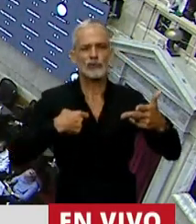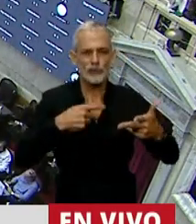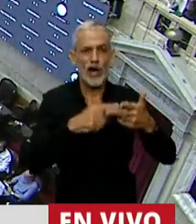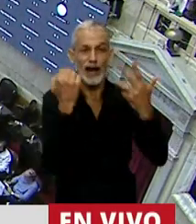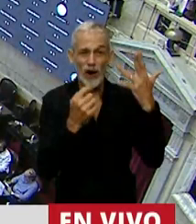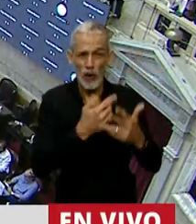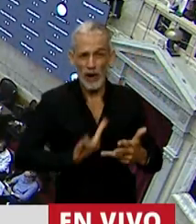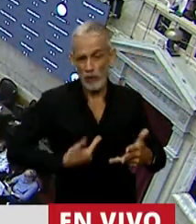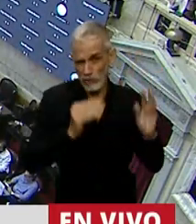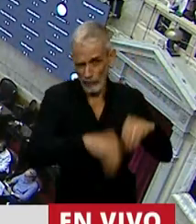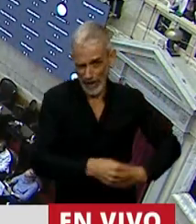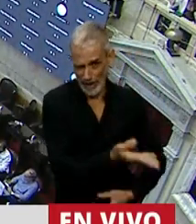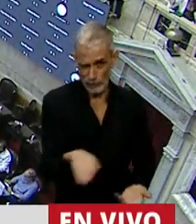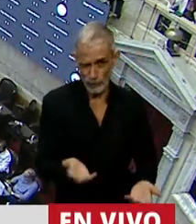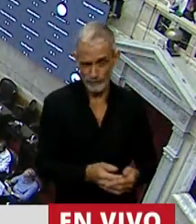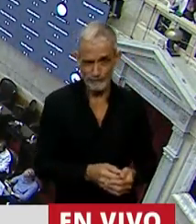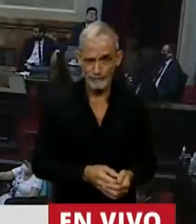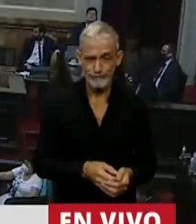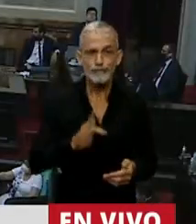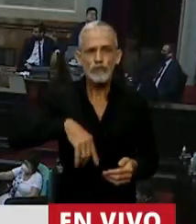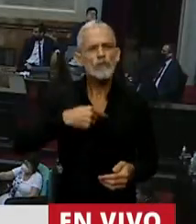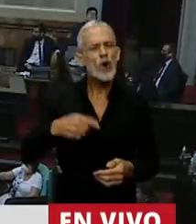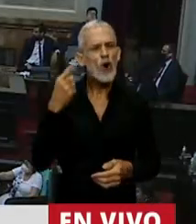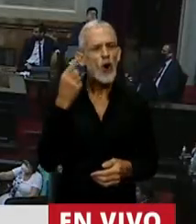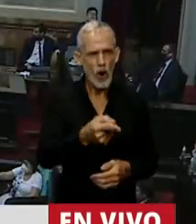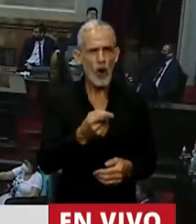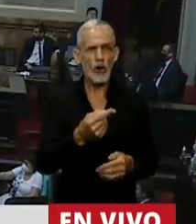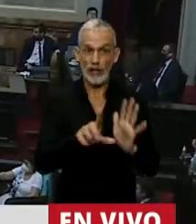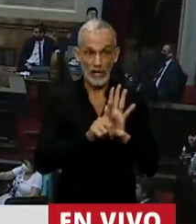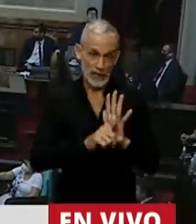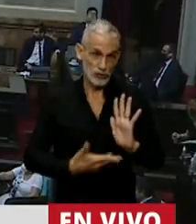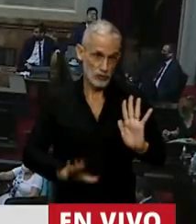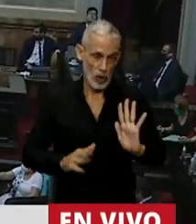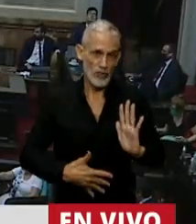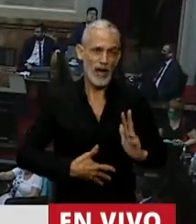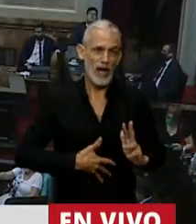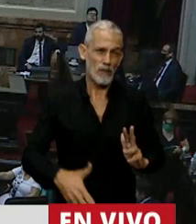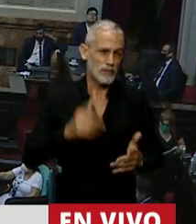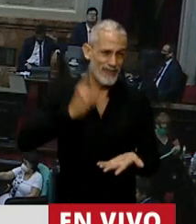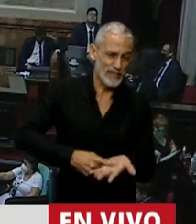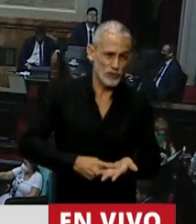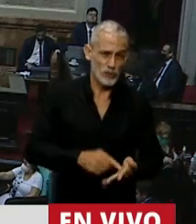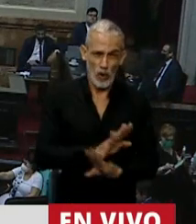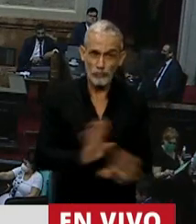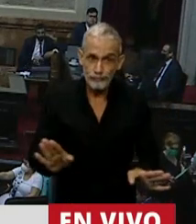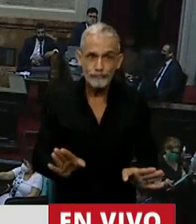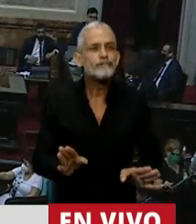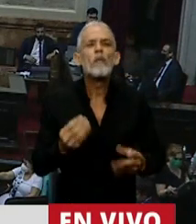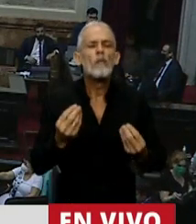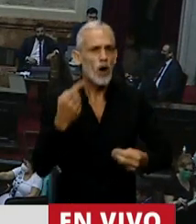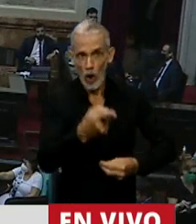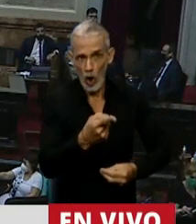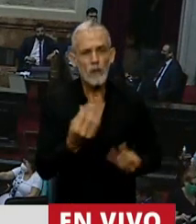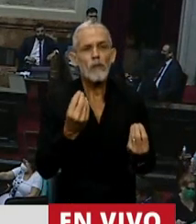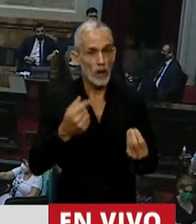social y económica. estamos en contra de la legalización de la interrupción voluntaria del embarazo porque